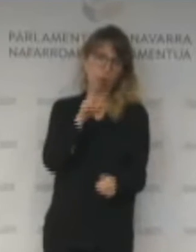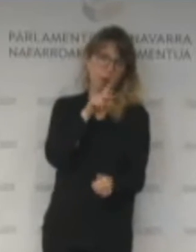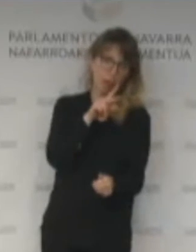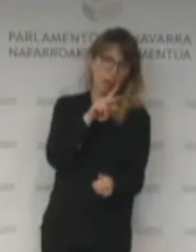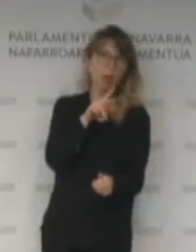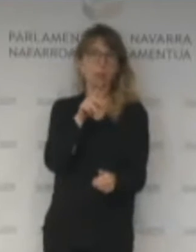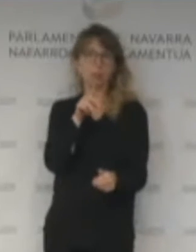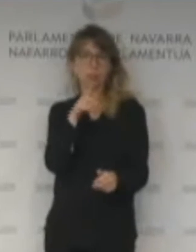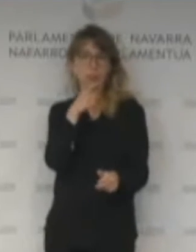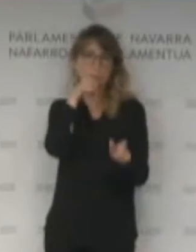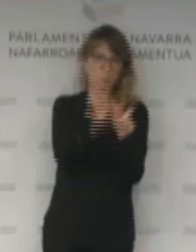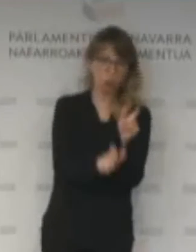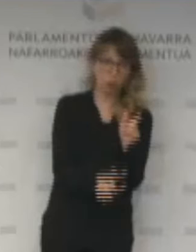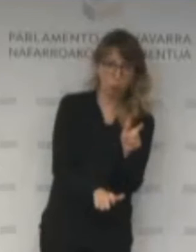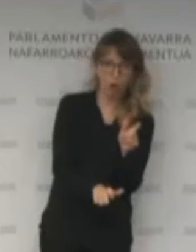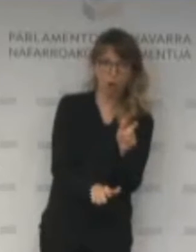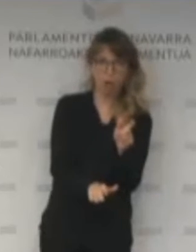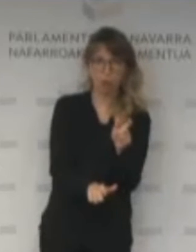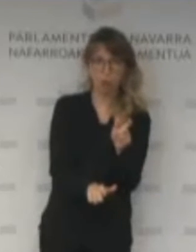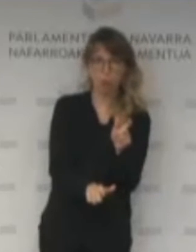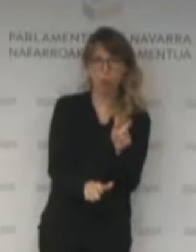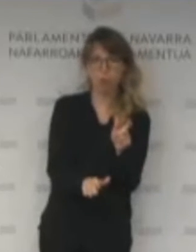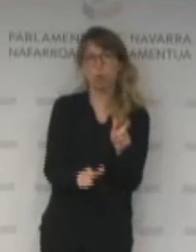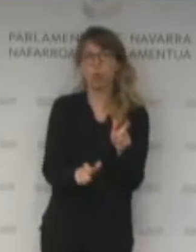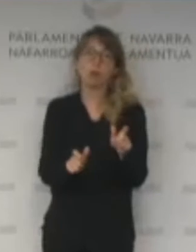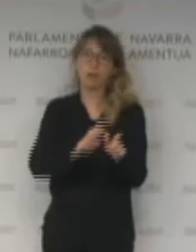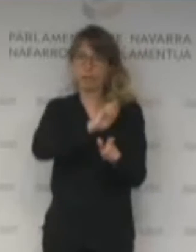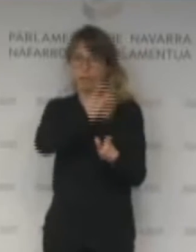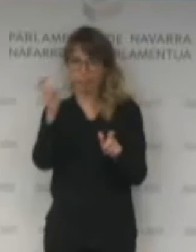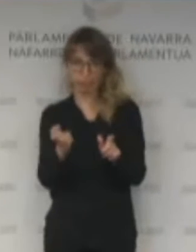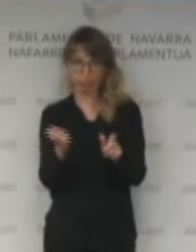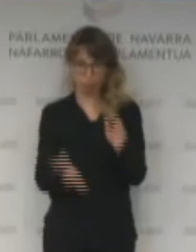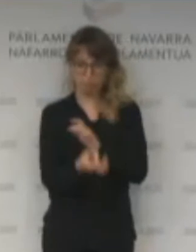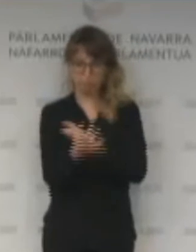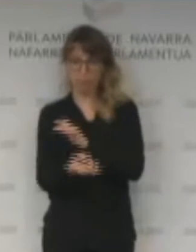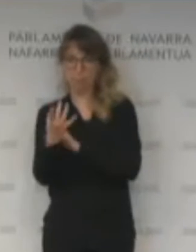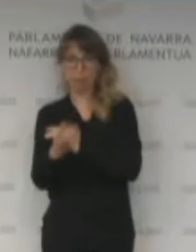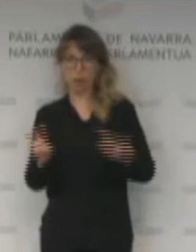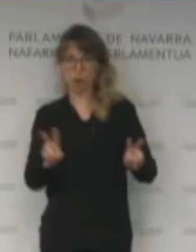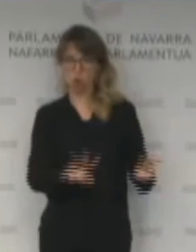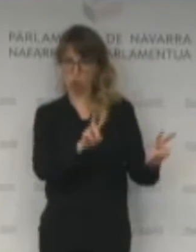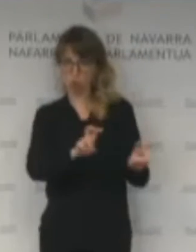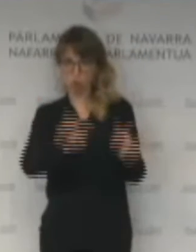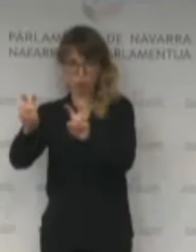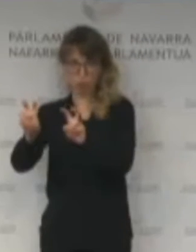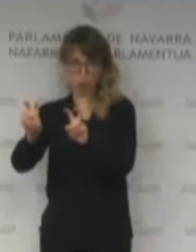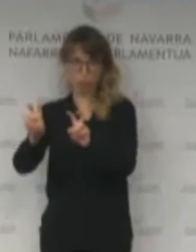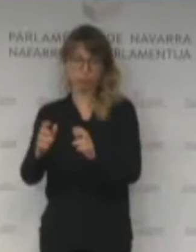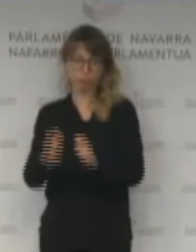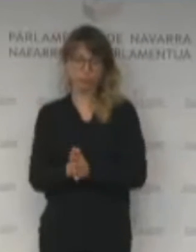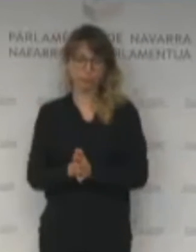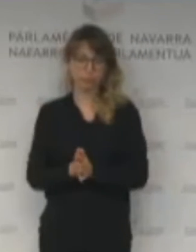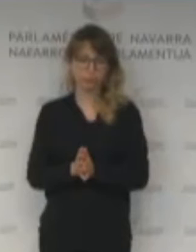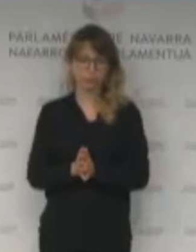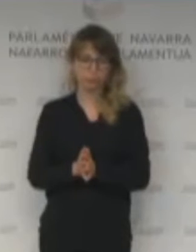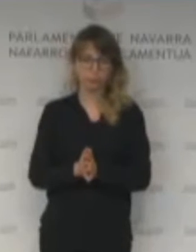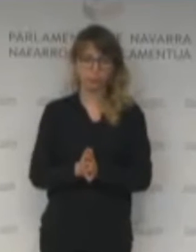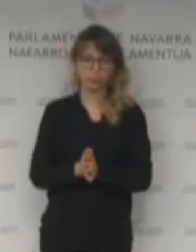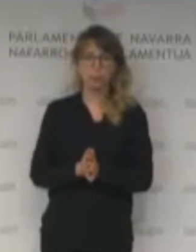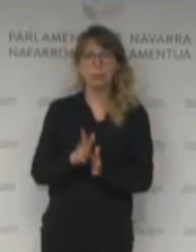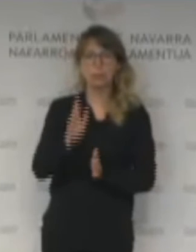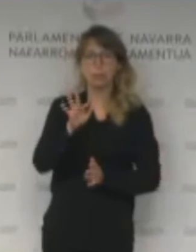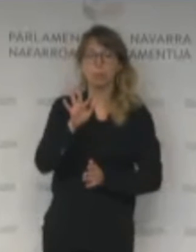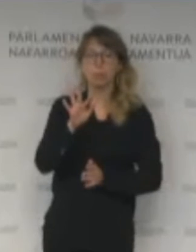vocabulario, léxico, pandemia. Ha variado nuestra manera seguramente de mirar y con eso la de denominar.